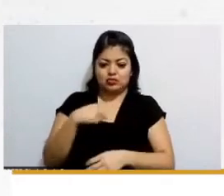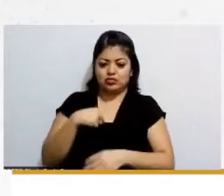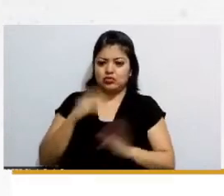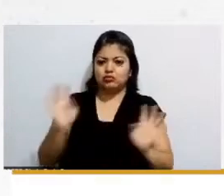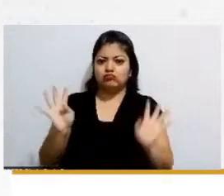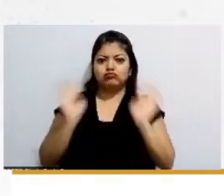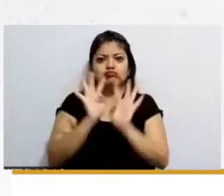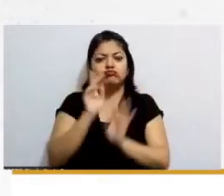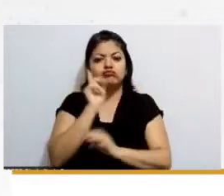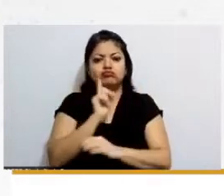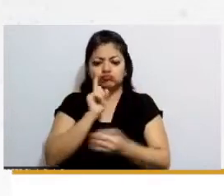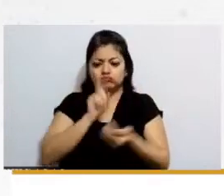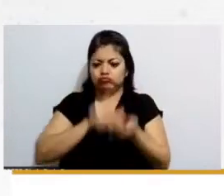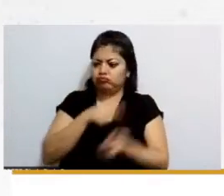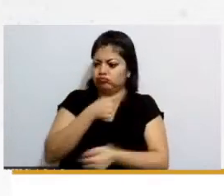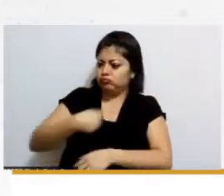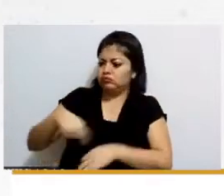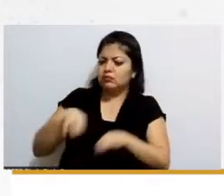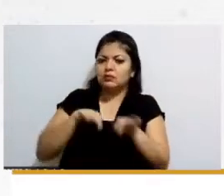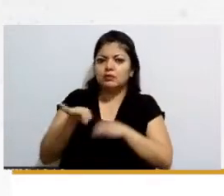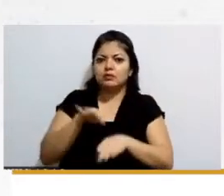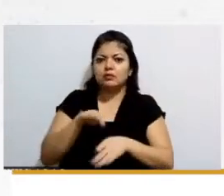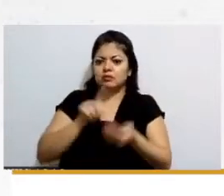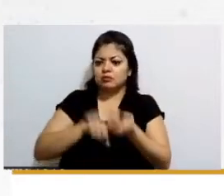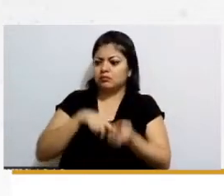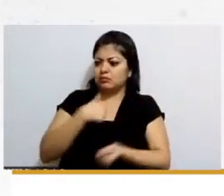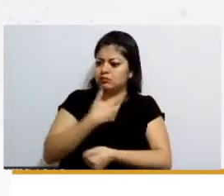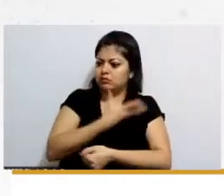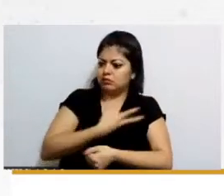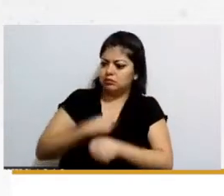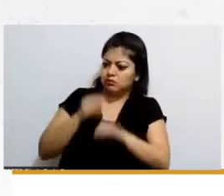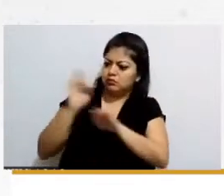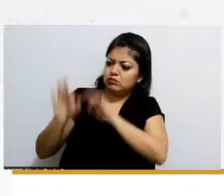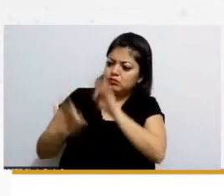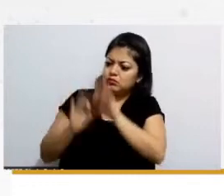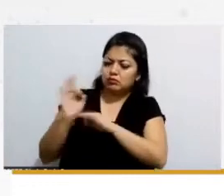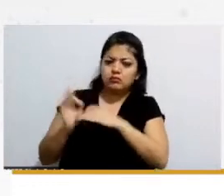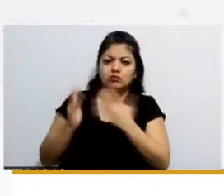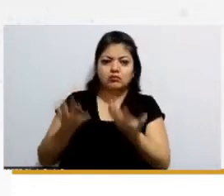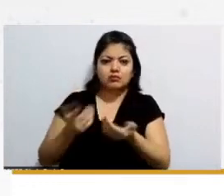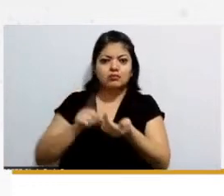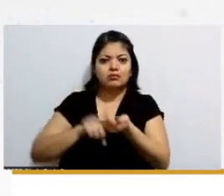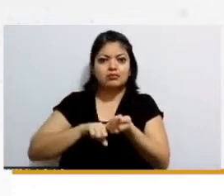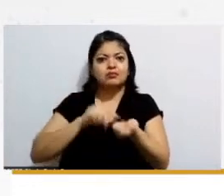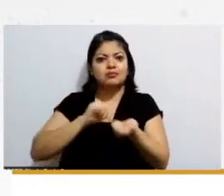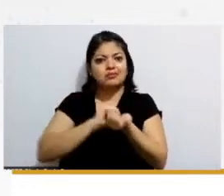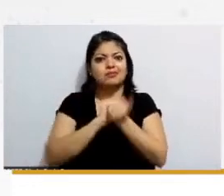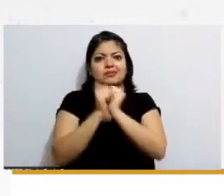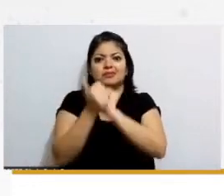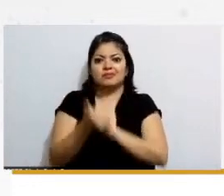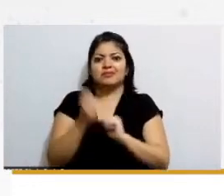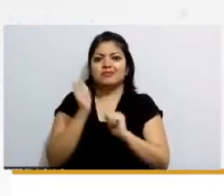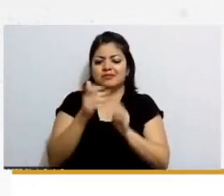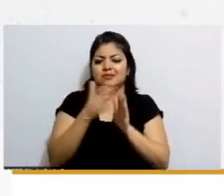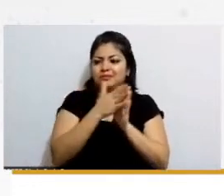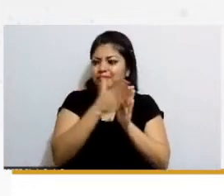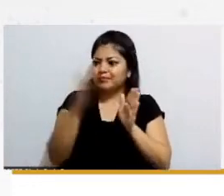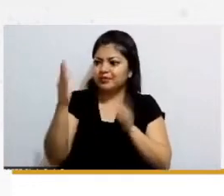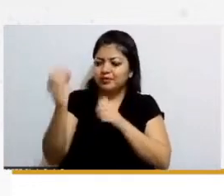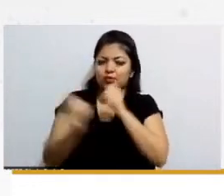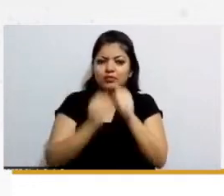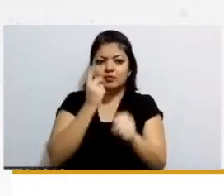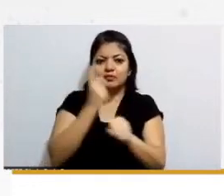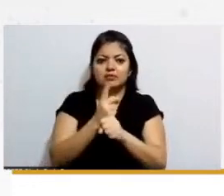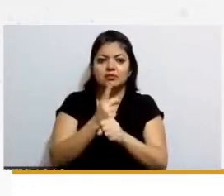trabajadoras somos mamás entonces creo que esto se abre cada vez estos campos estas oportunidades